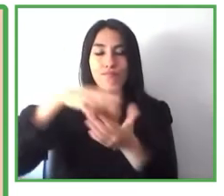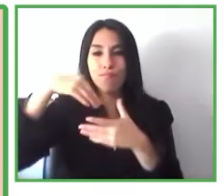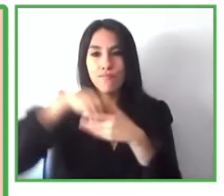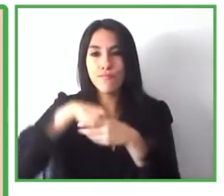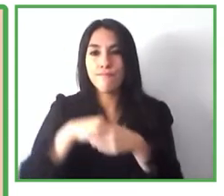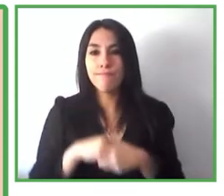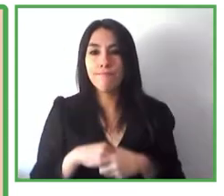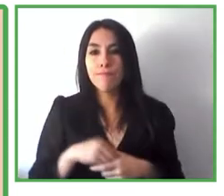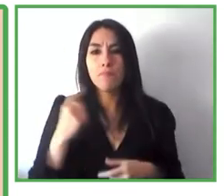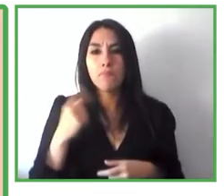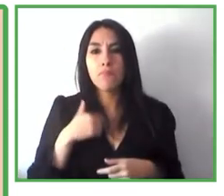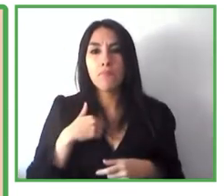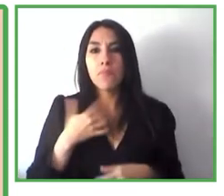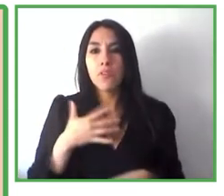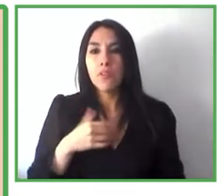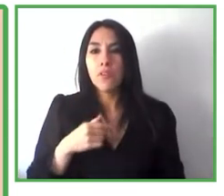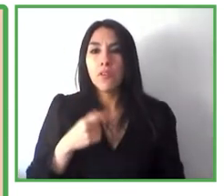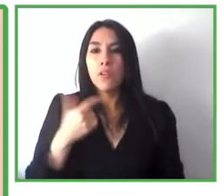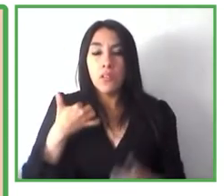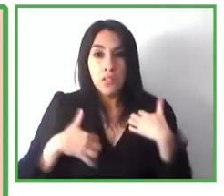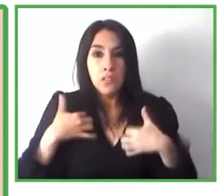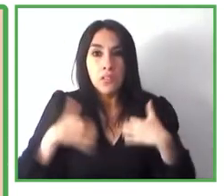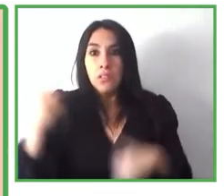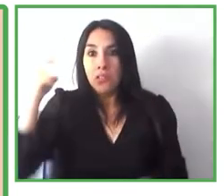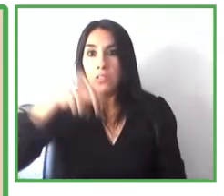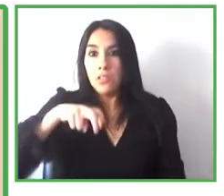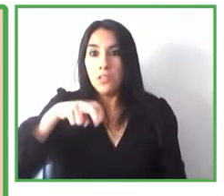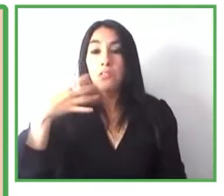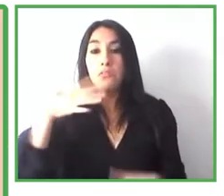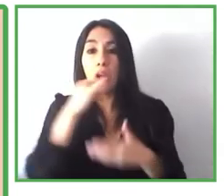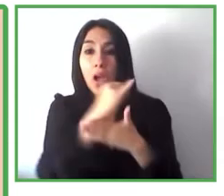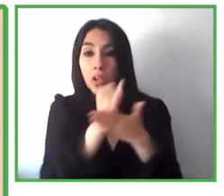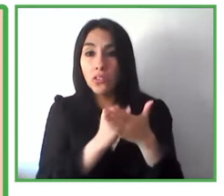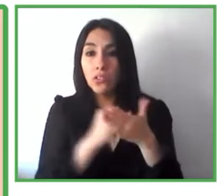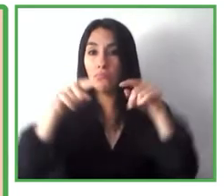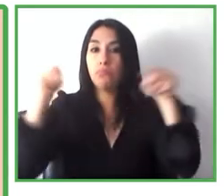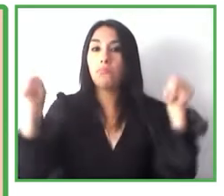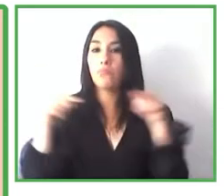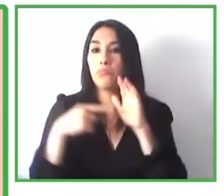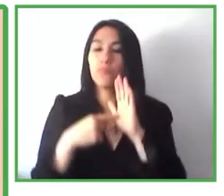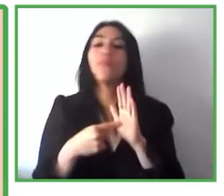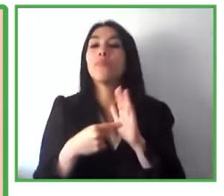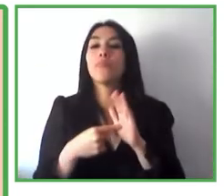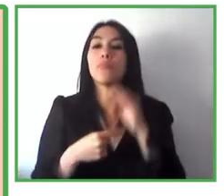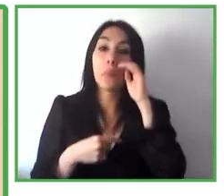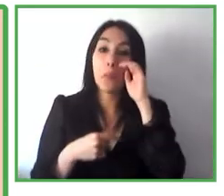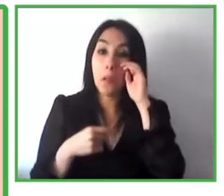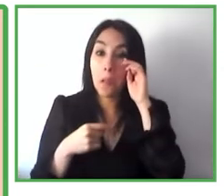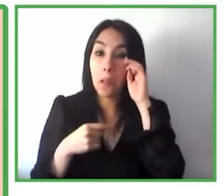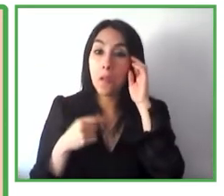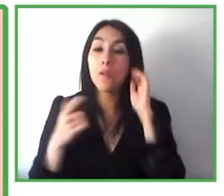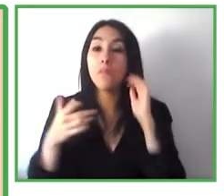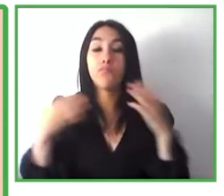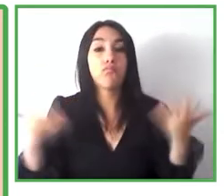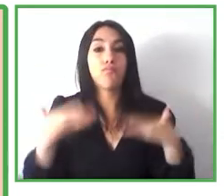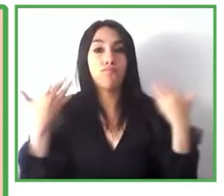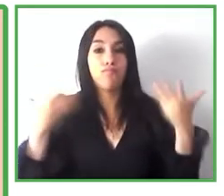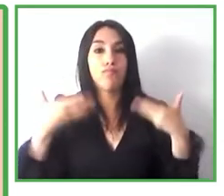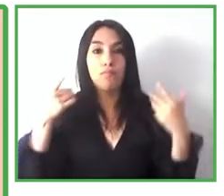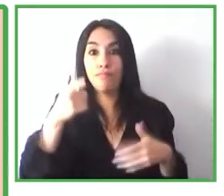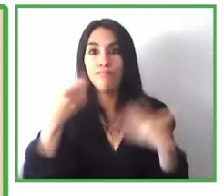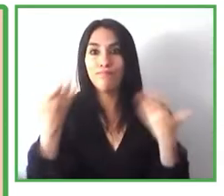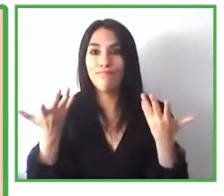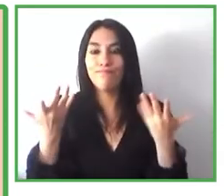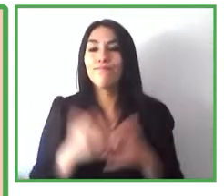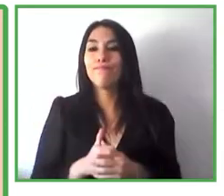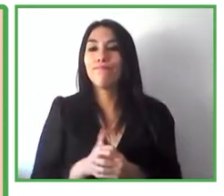las que estamos diseñando los espacios ¿cómo estimulamos desde el clúster este diseño de productos y espacios de